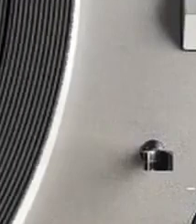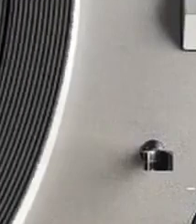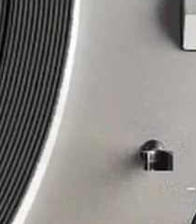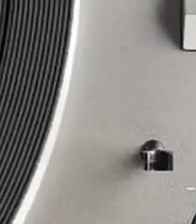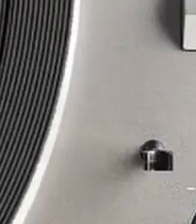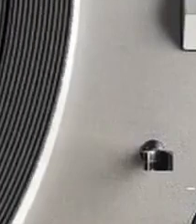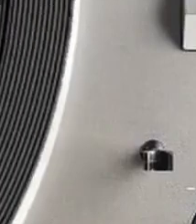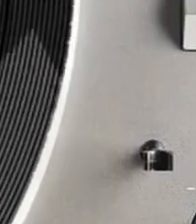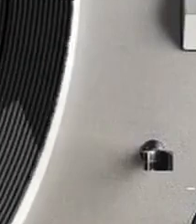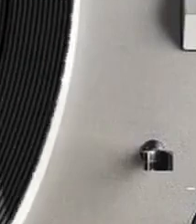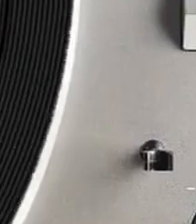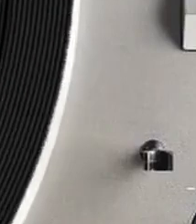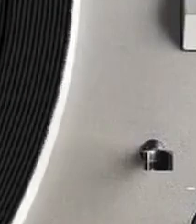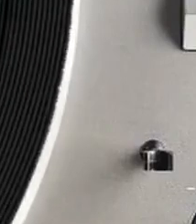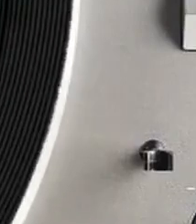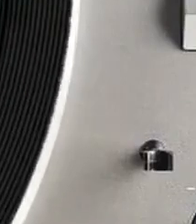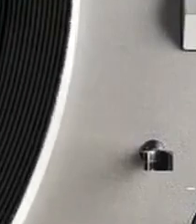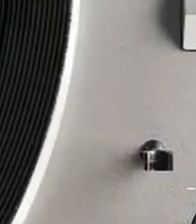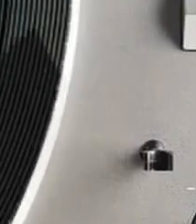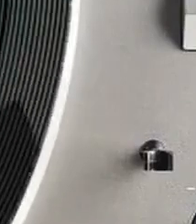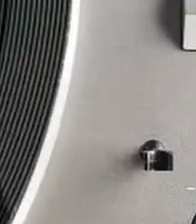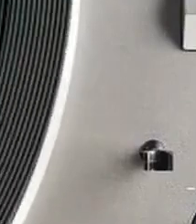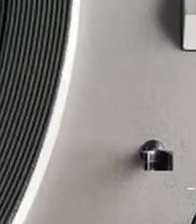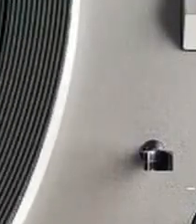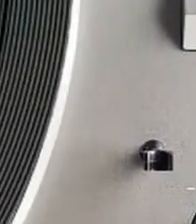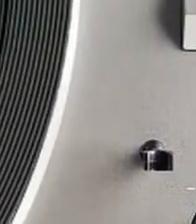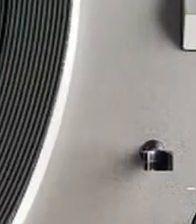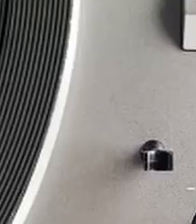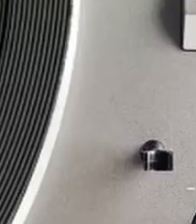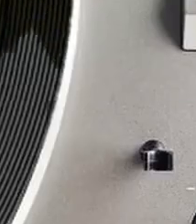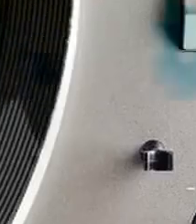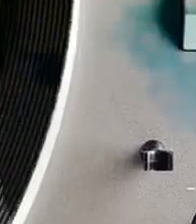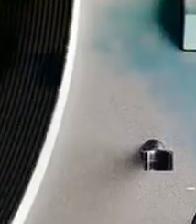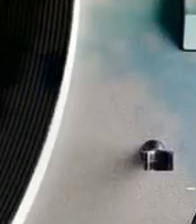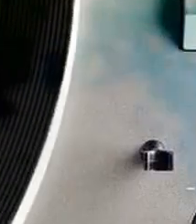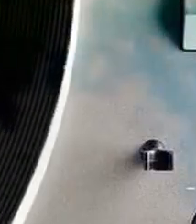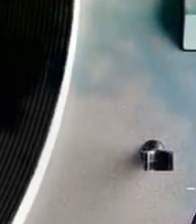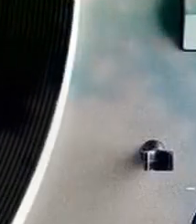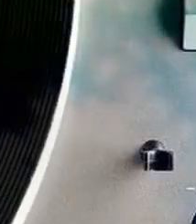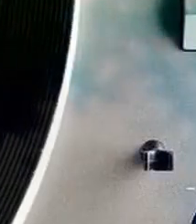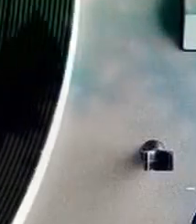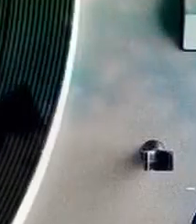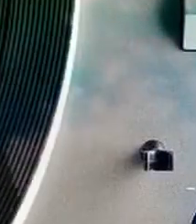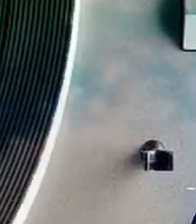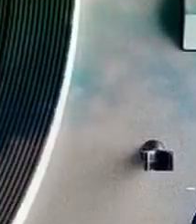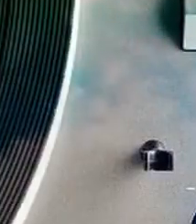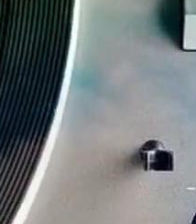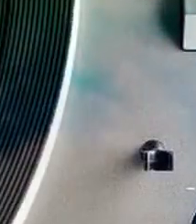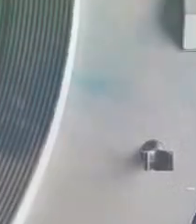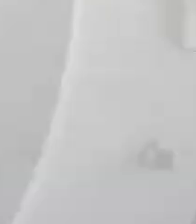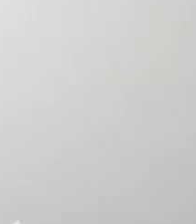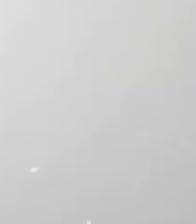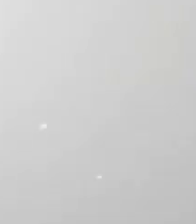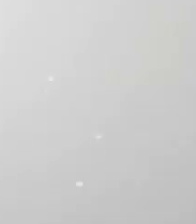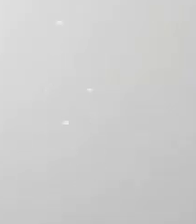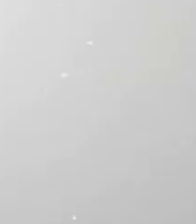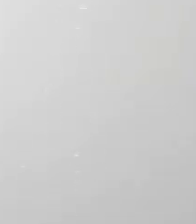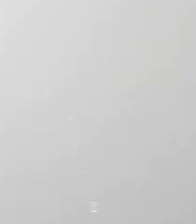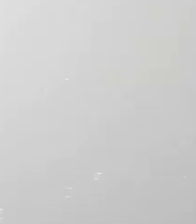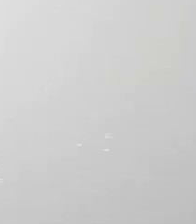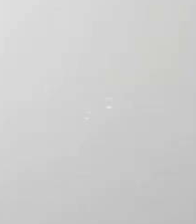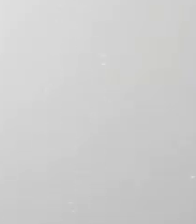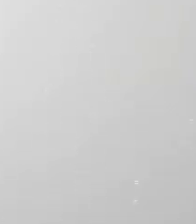para aquellas a las que les debemos la vida. Este sábado 15 de agosto a las 9 de la noche por